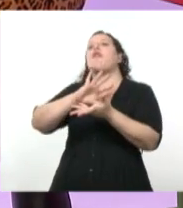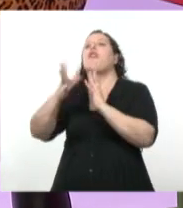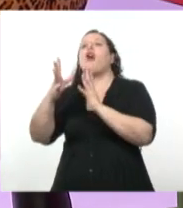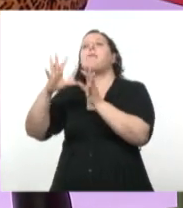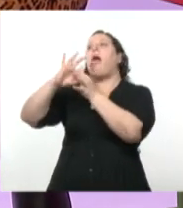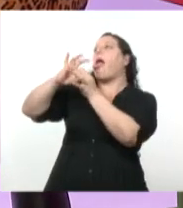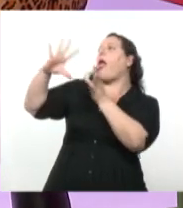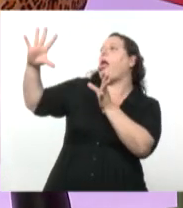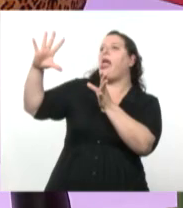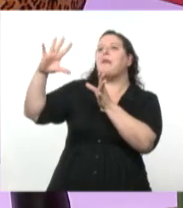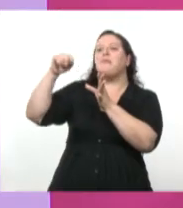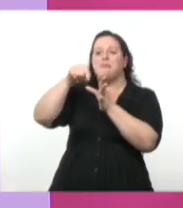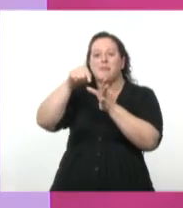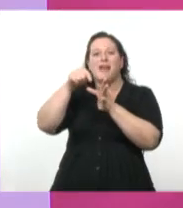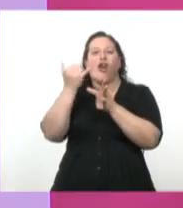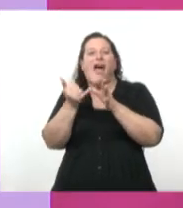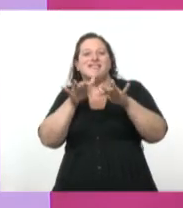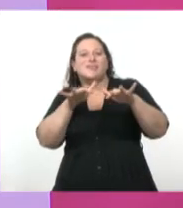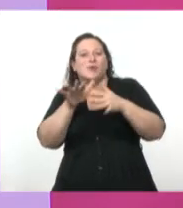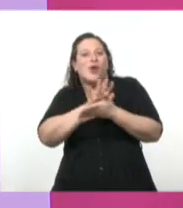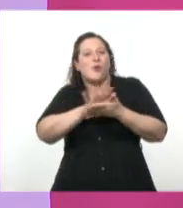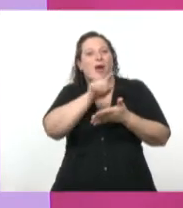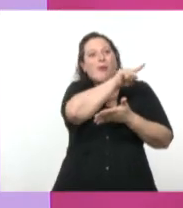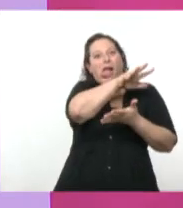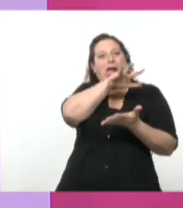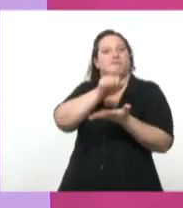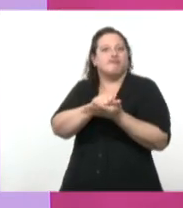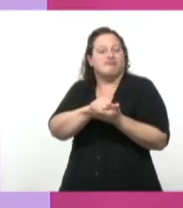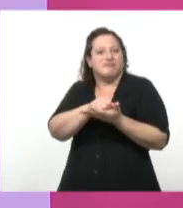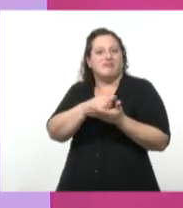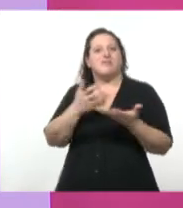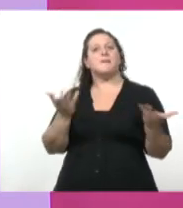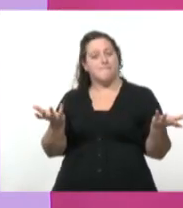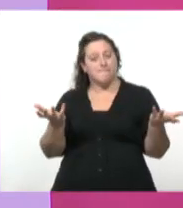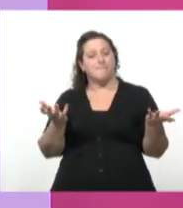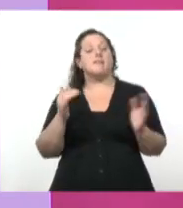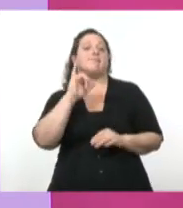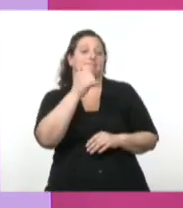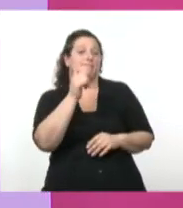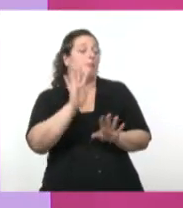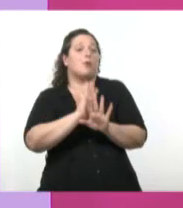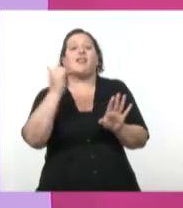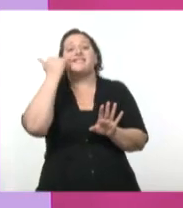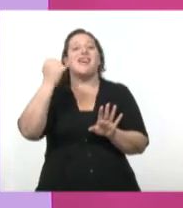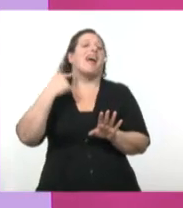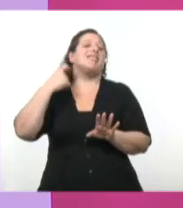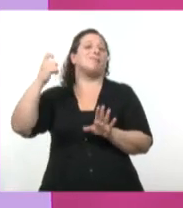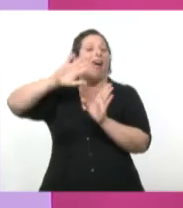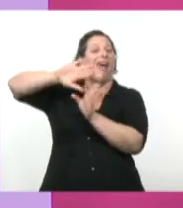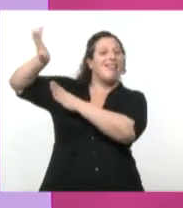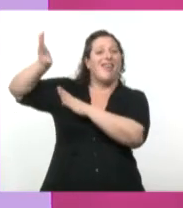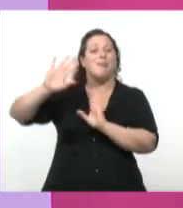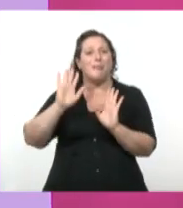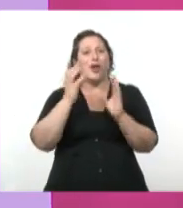alianza. Claro, porque es una Cuba independiente de España, pero que comienza a tener relaciones económicas y políticas